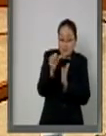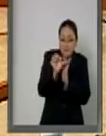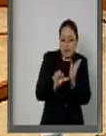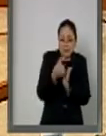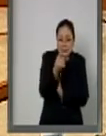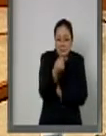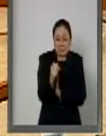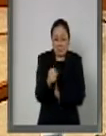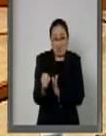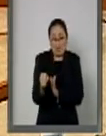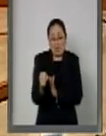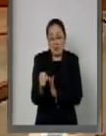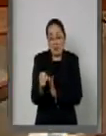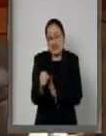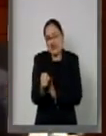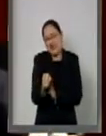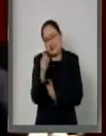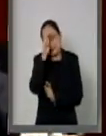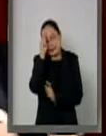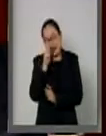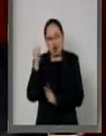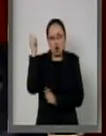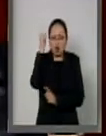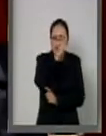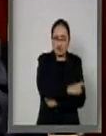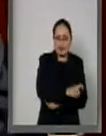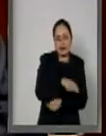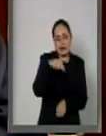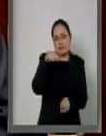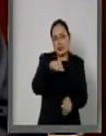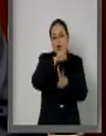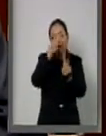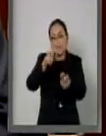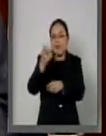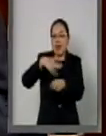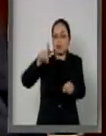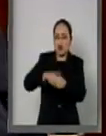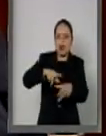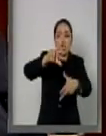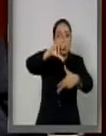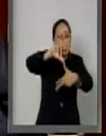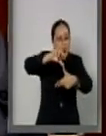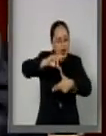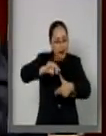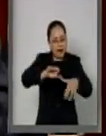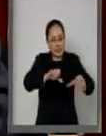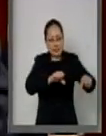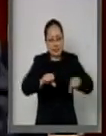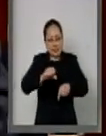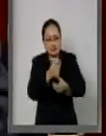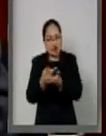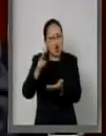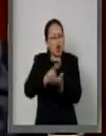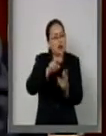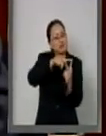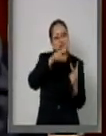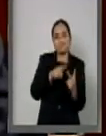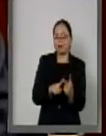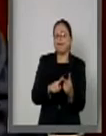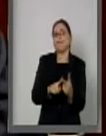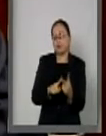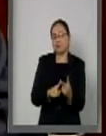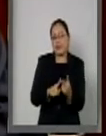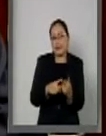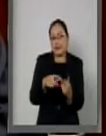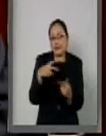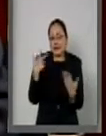enfrentado desde el punto de vista de deshaces naturales. Se juntaron huracanes y sismos y se afectó o se ha visto